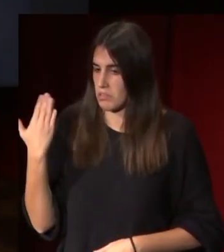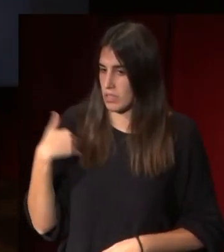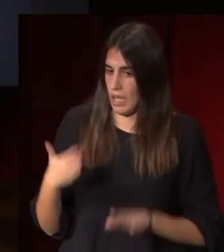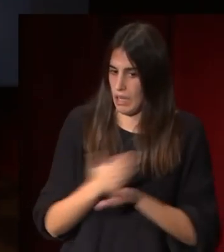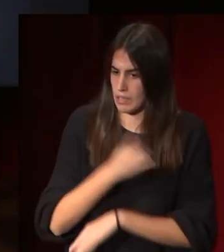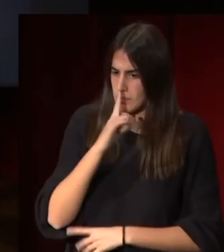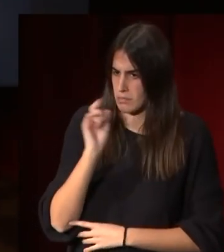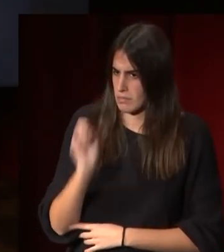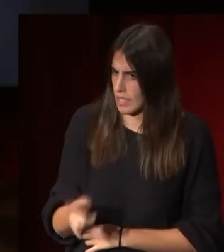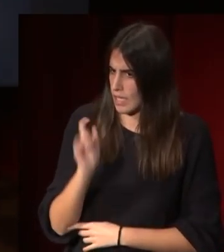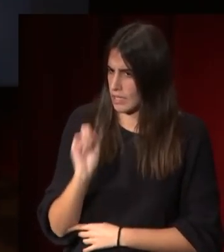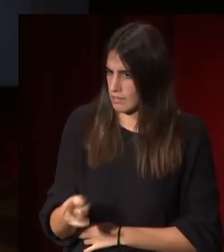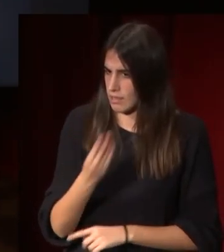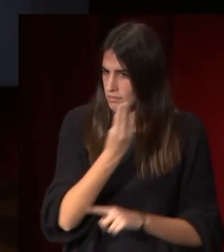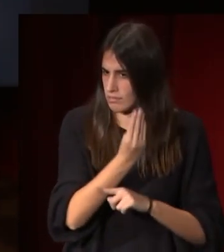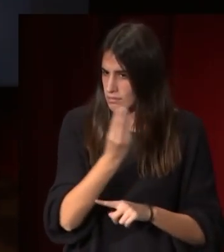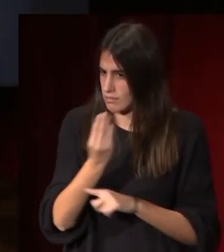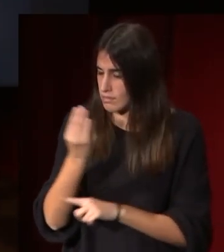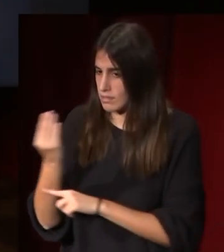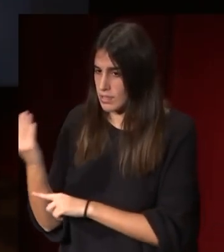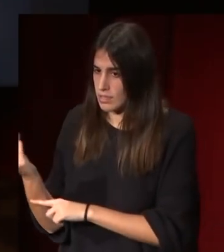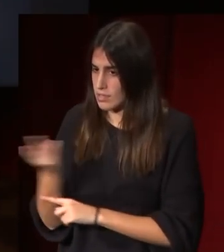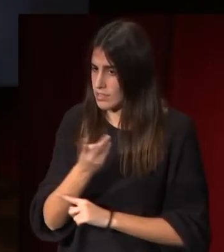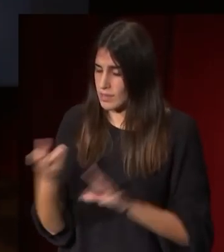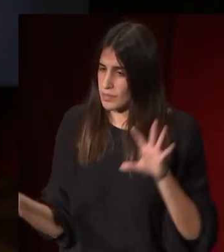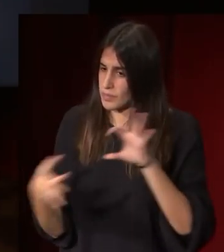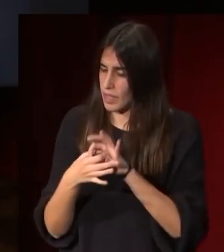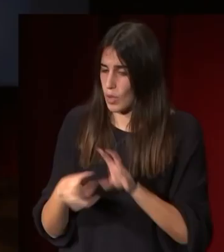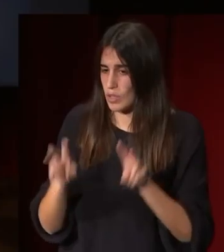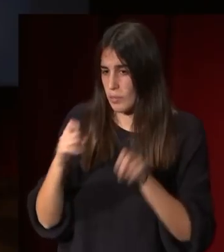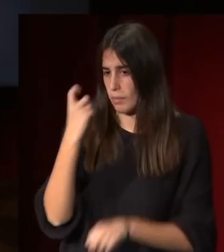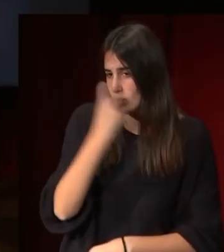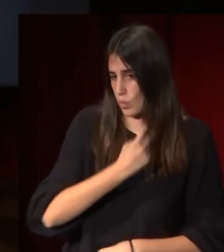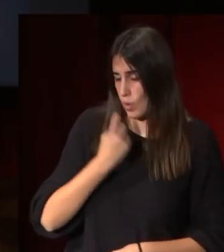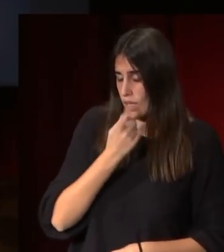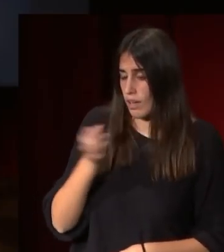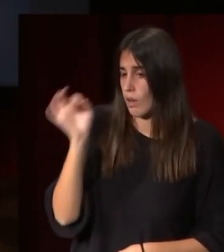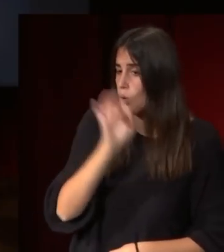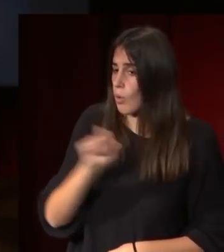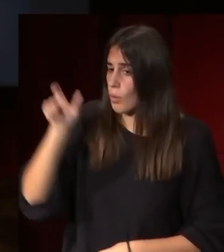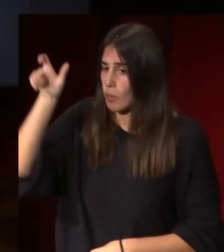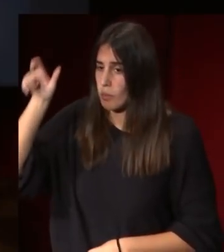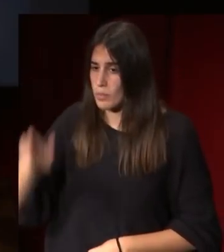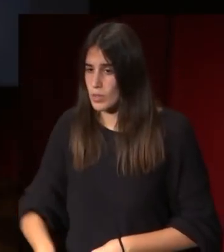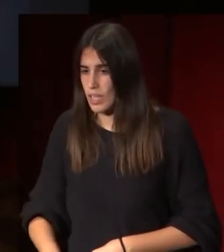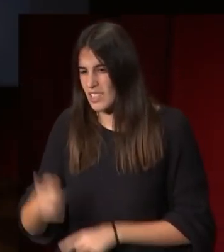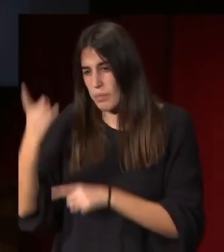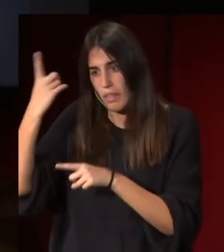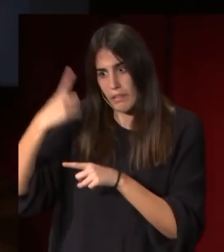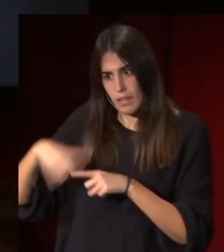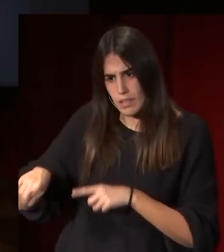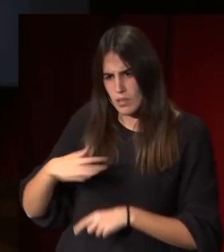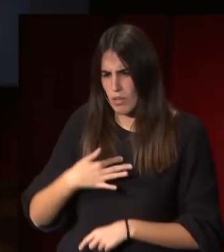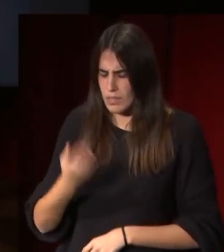que este tipo de composiciones sean composiciones mitológicas o que tengan que ver con personajes de otro tipo e